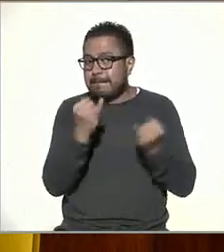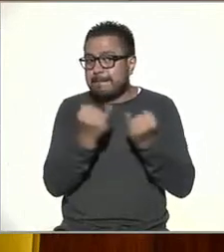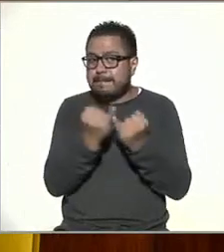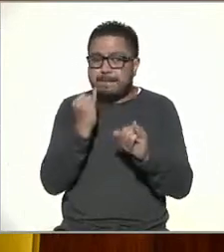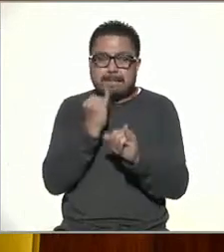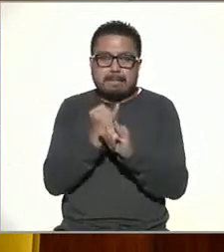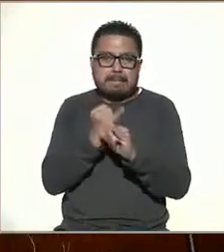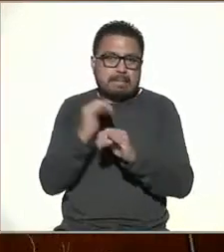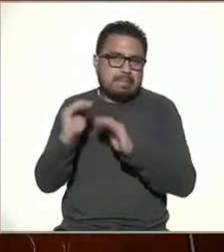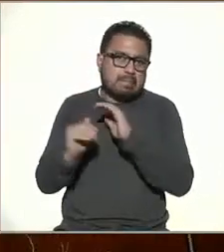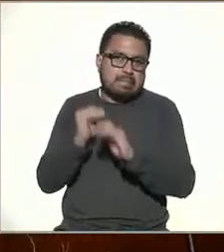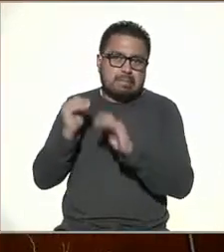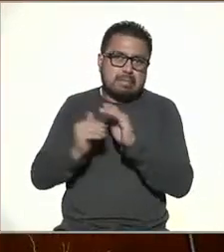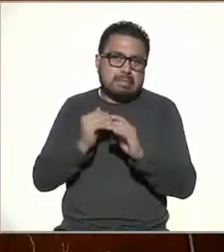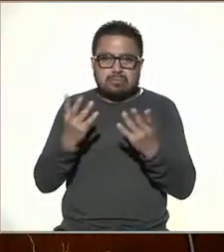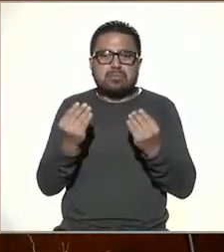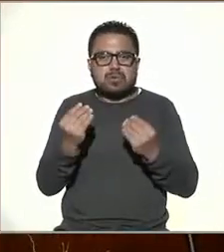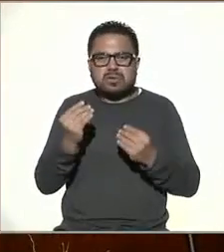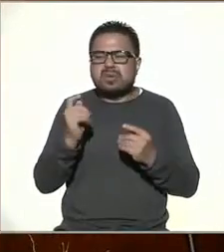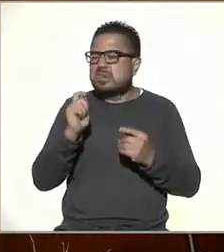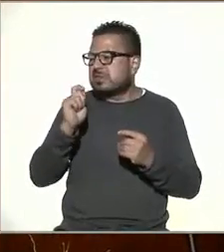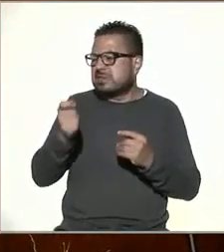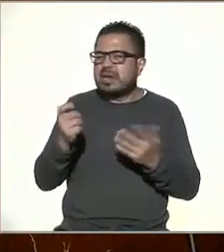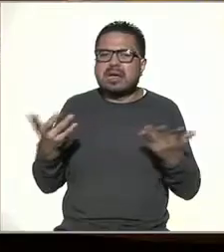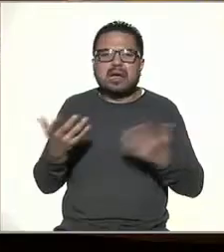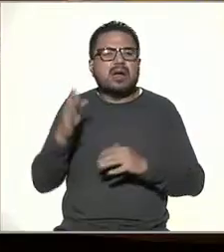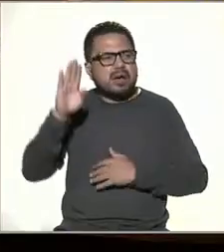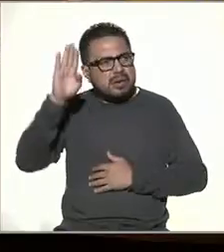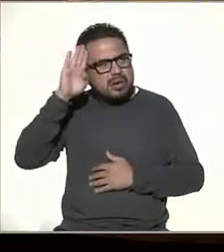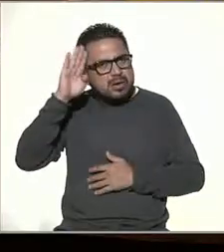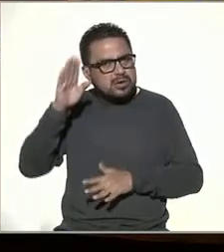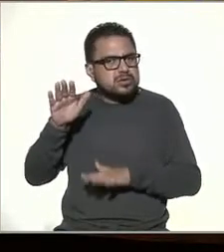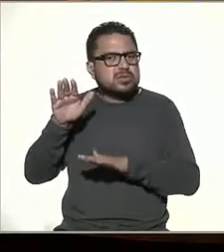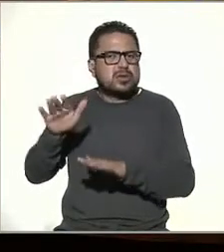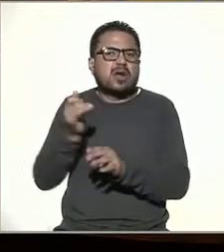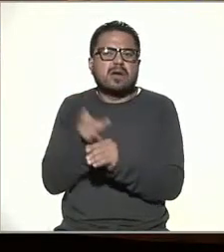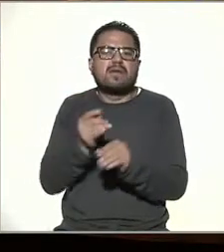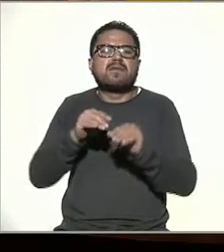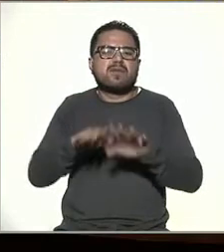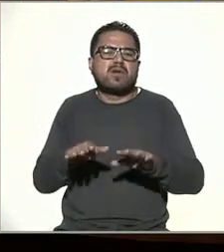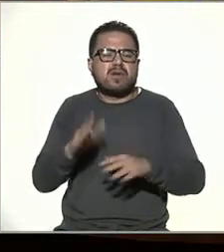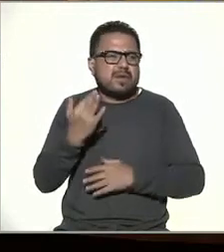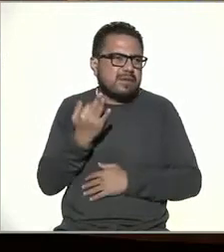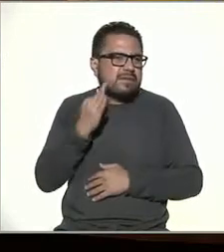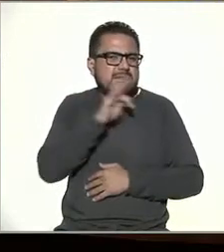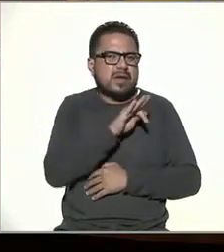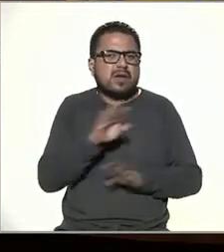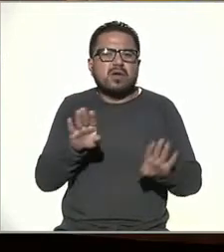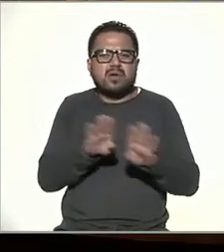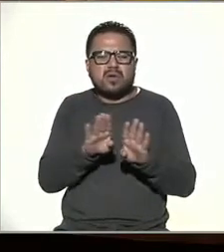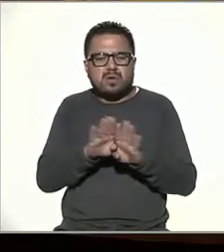salieron varios comentarios sobre qué hacer o qué piensan ellos sobre la información falsa y cómo contrarrestarla digamos